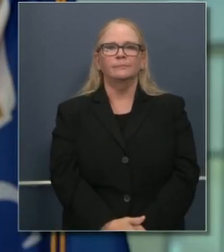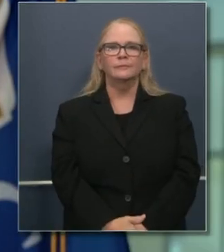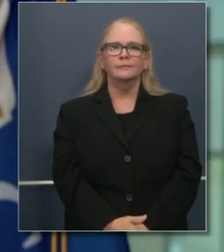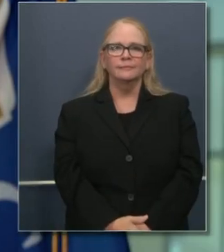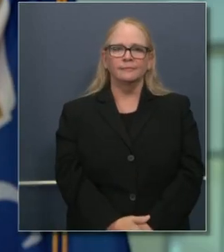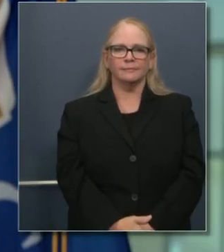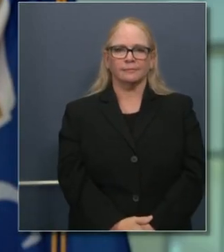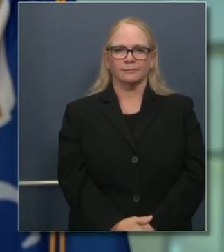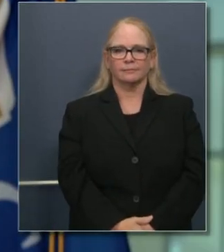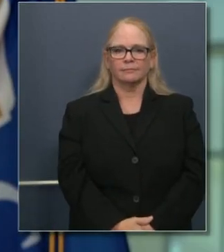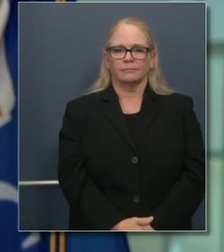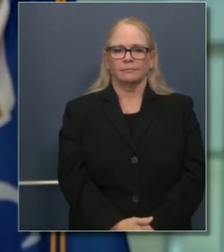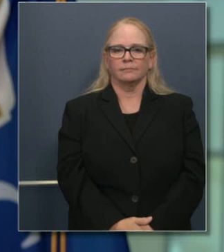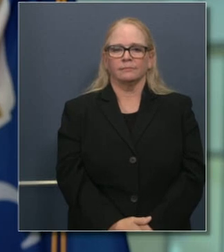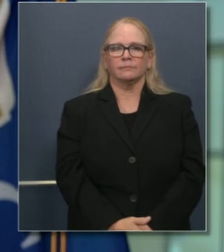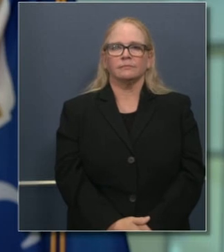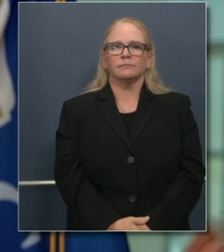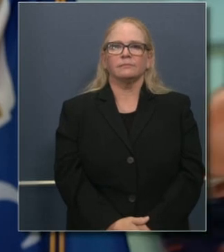estrategia de renuncias.